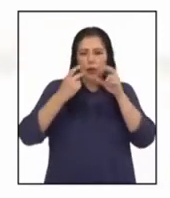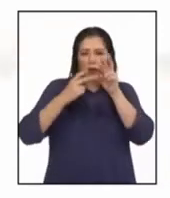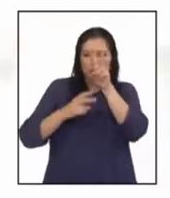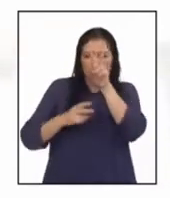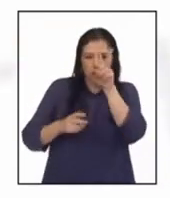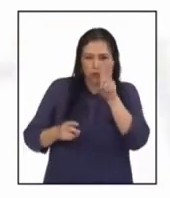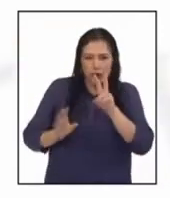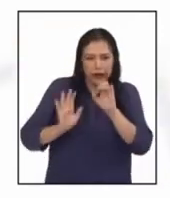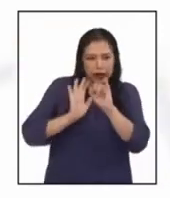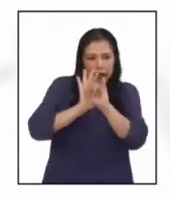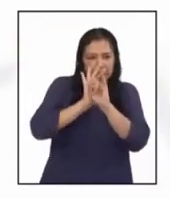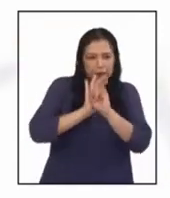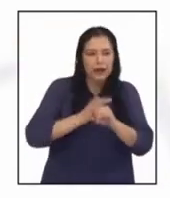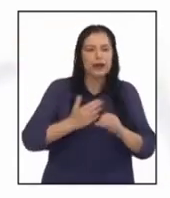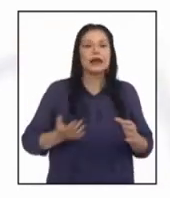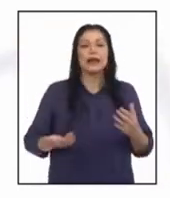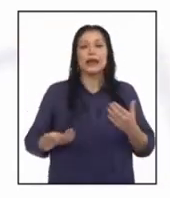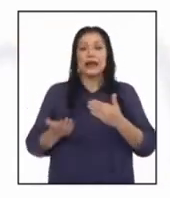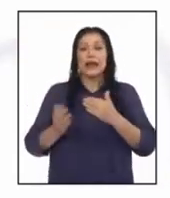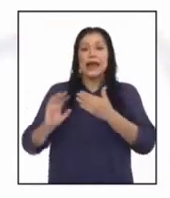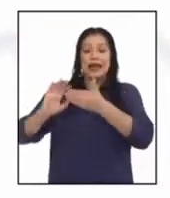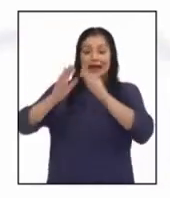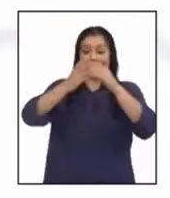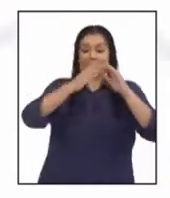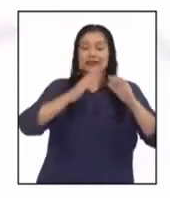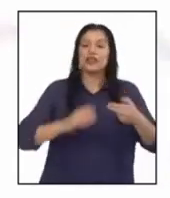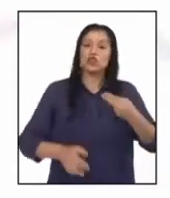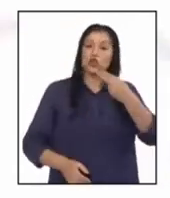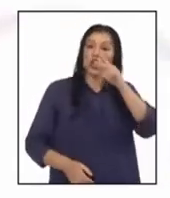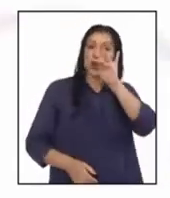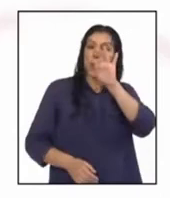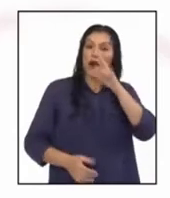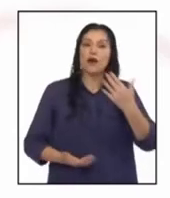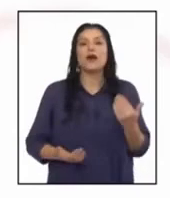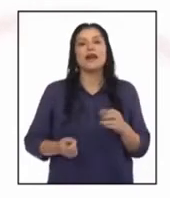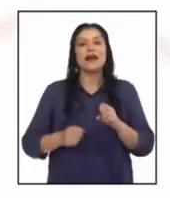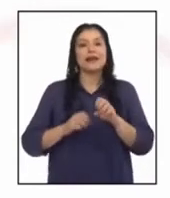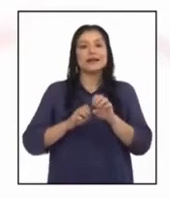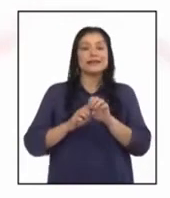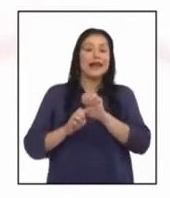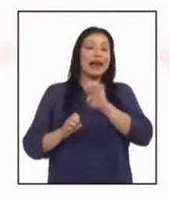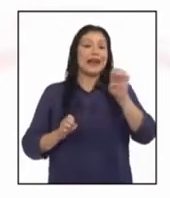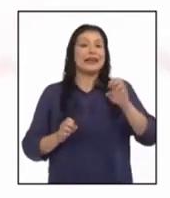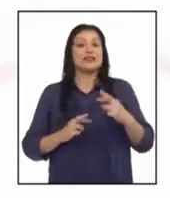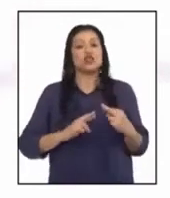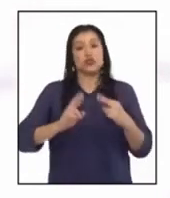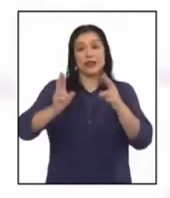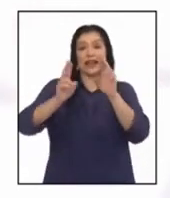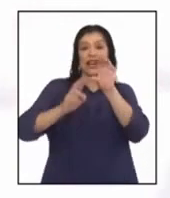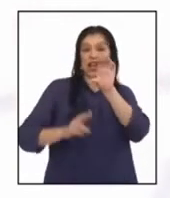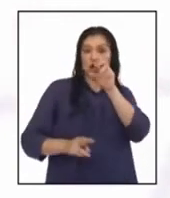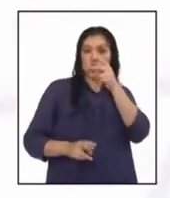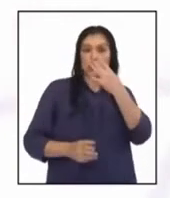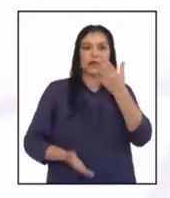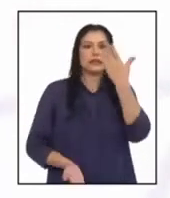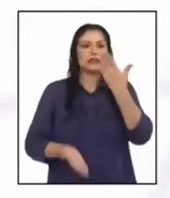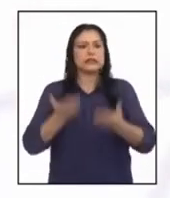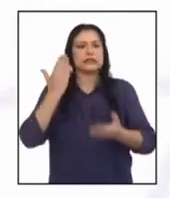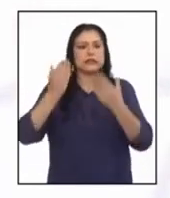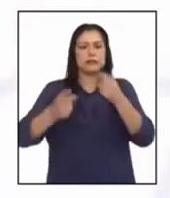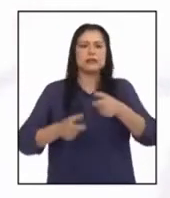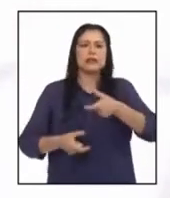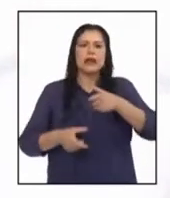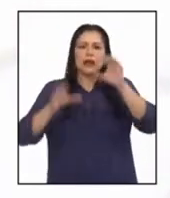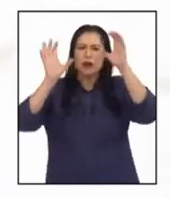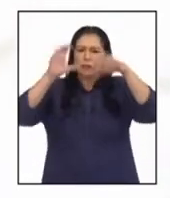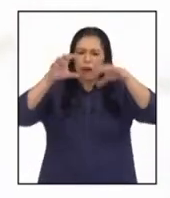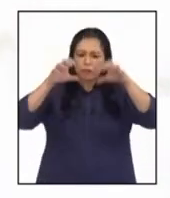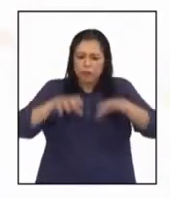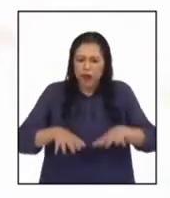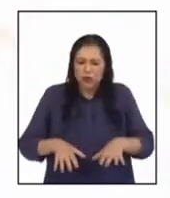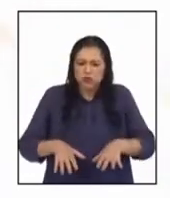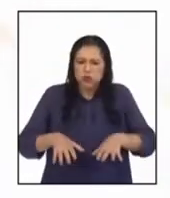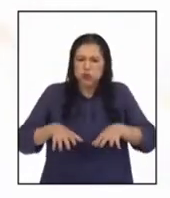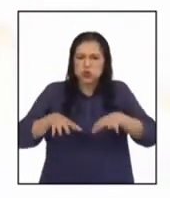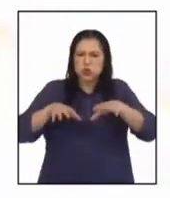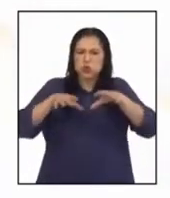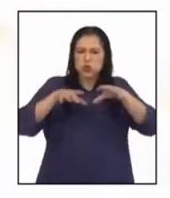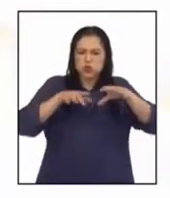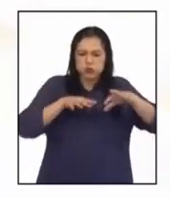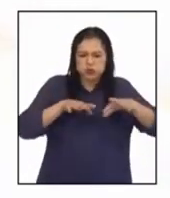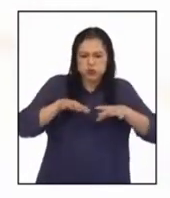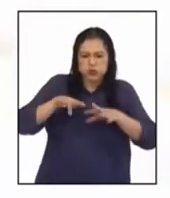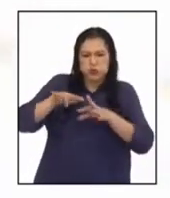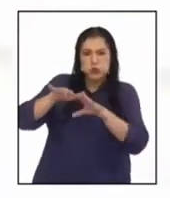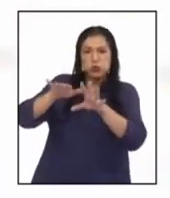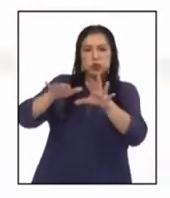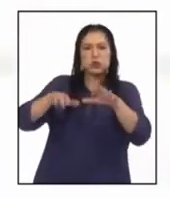observar en la imagen, el centro poblado de Huangalá se encuentra al este del río Chira. De producirse una crecida de las aguas del río, toda la parte